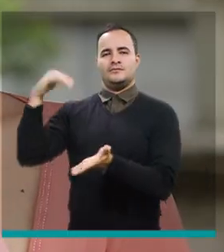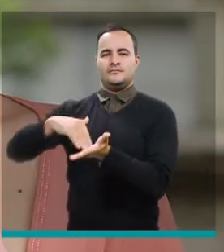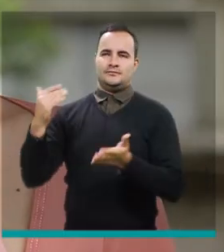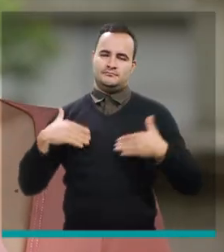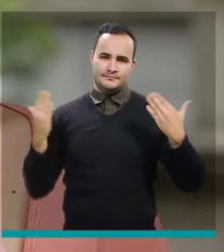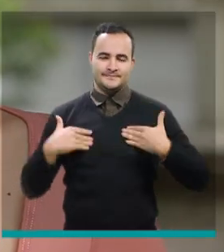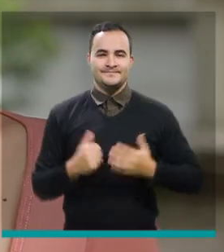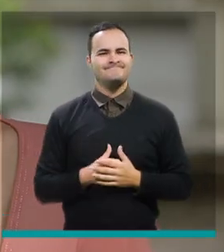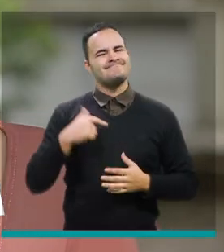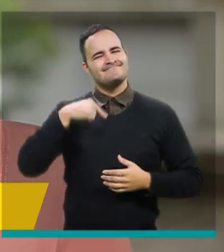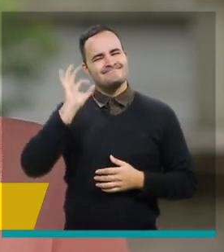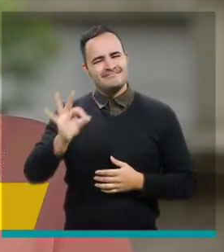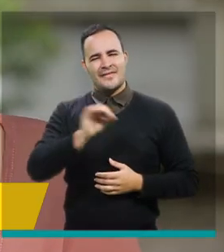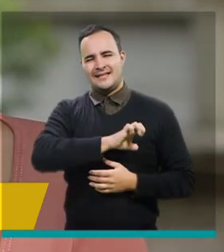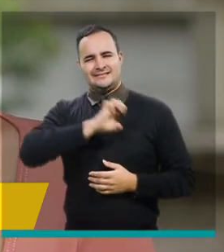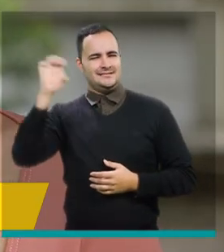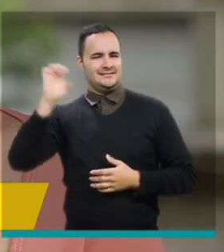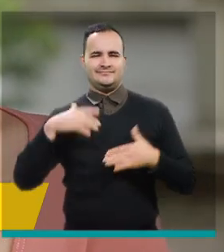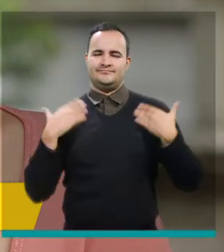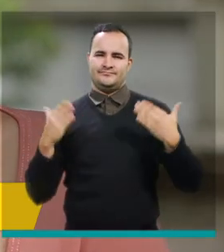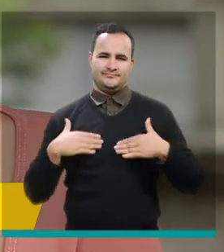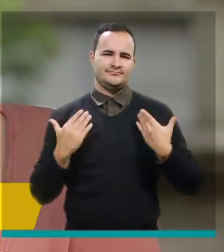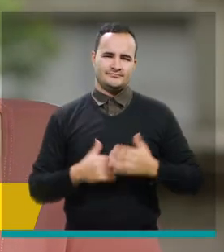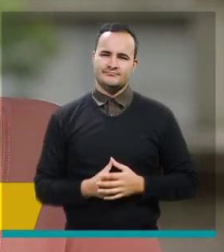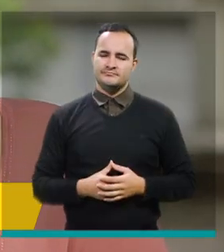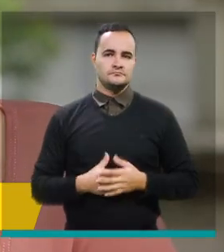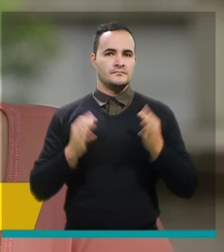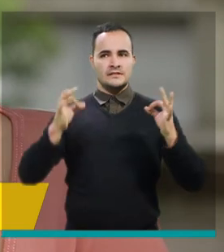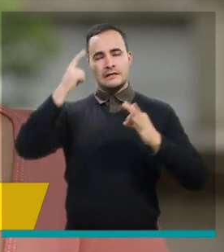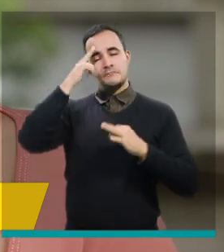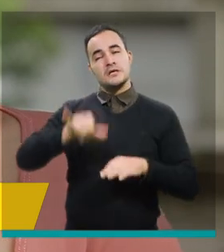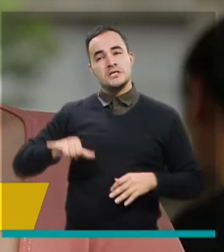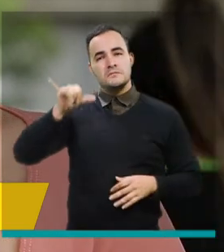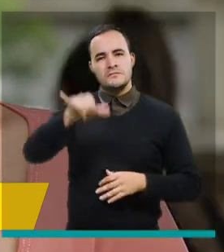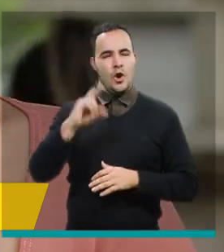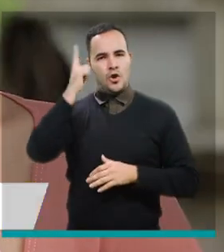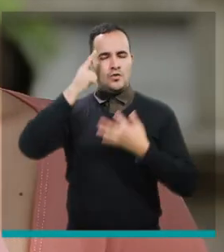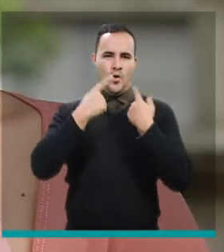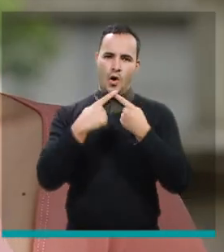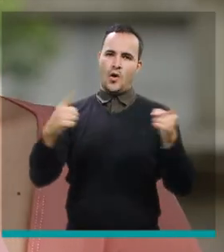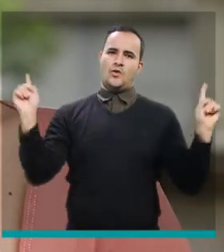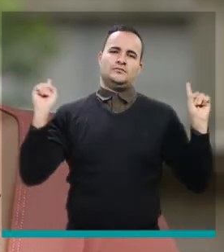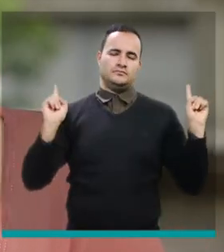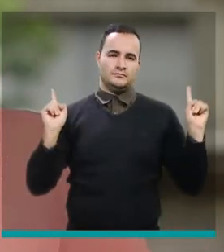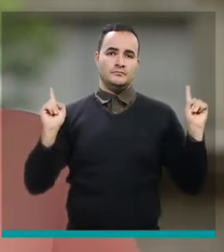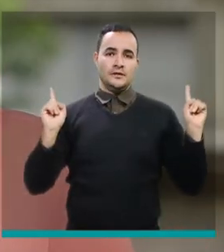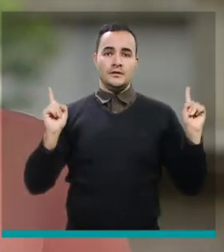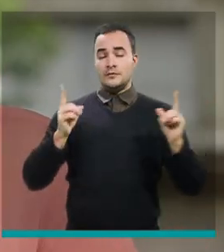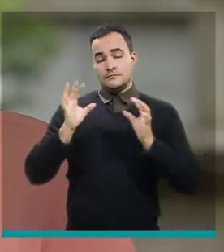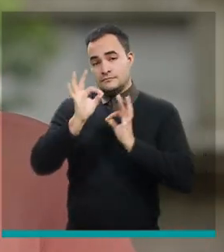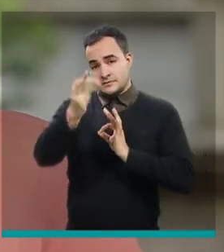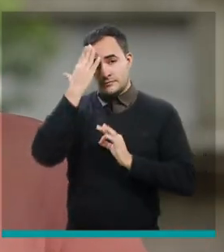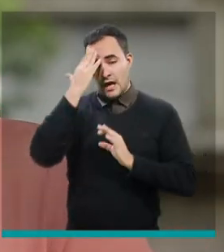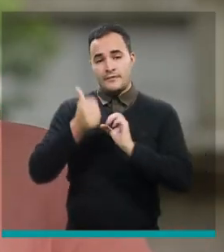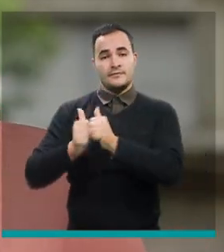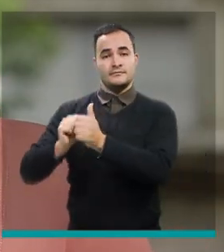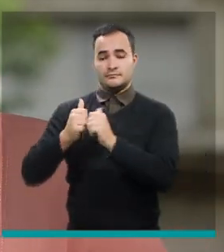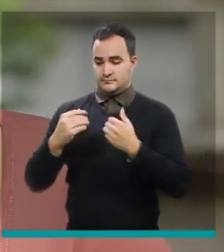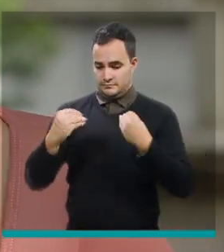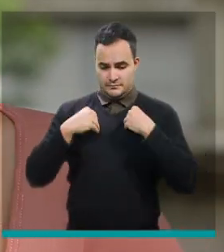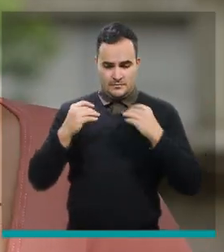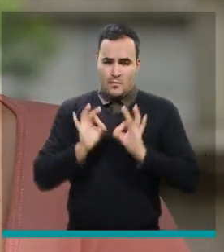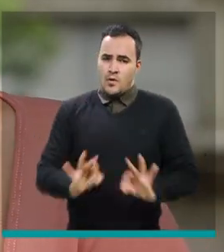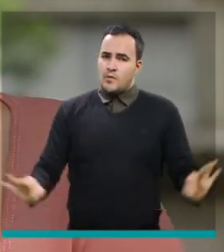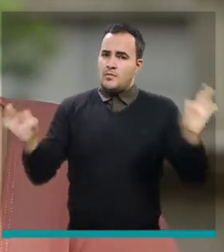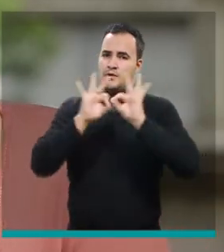libre me parece excelente puesto que se cambia de ambiente el ejercicio es algo fundamental para el